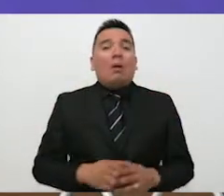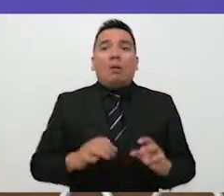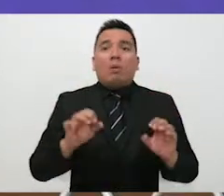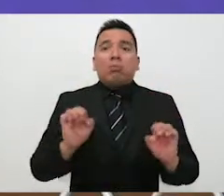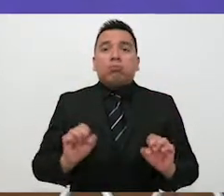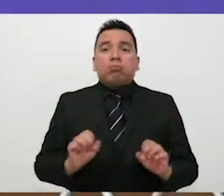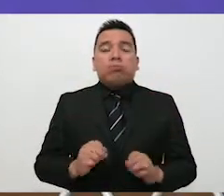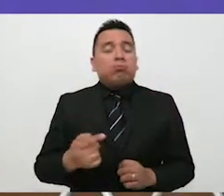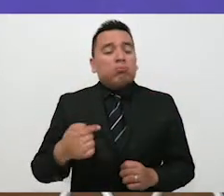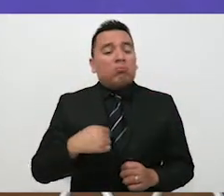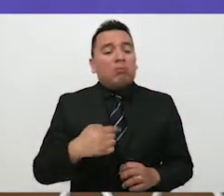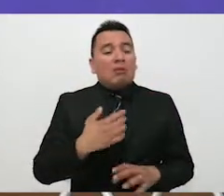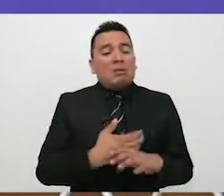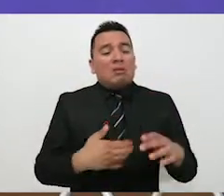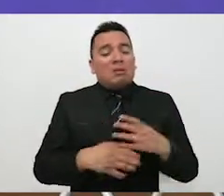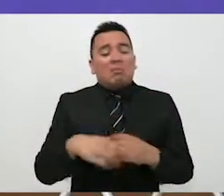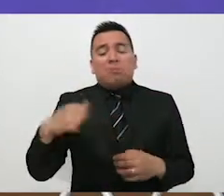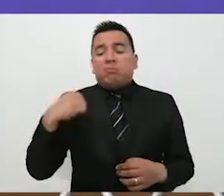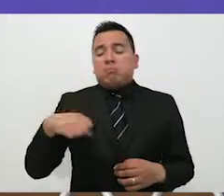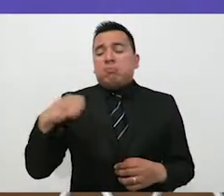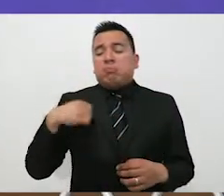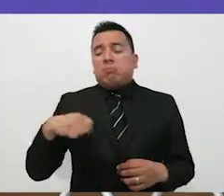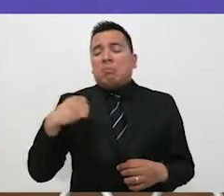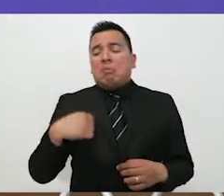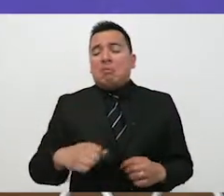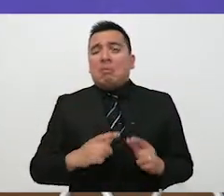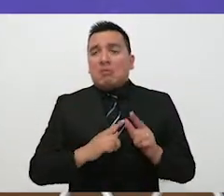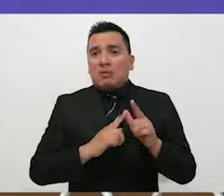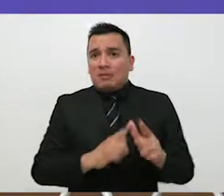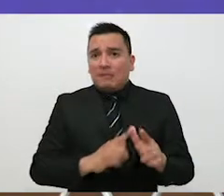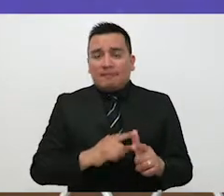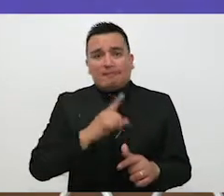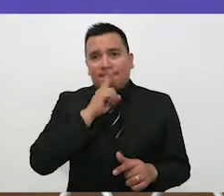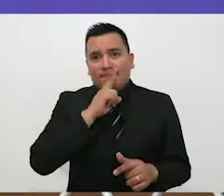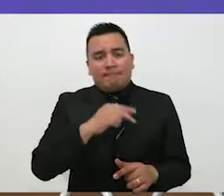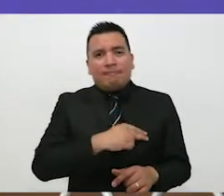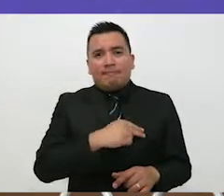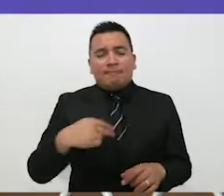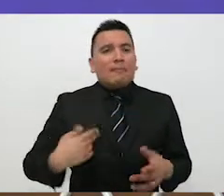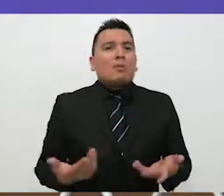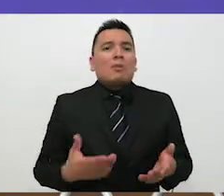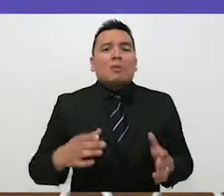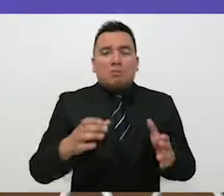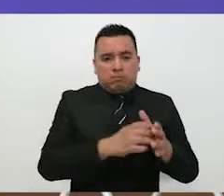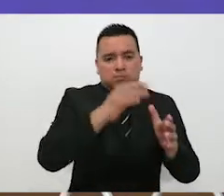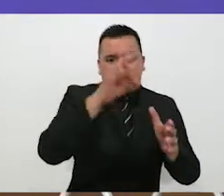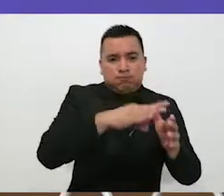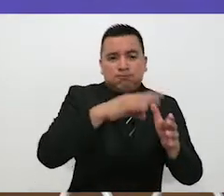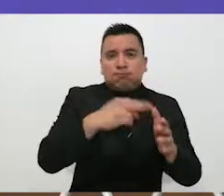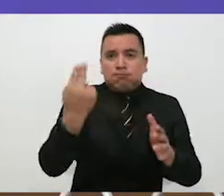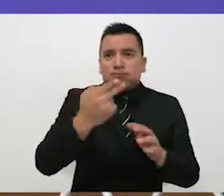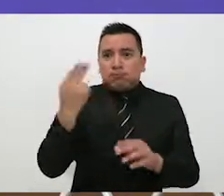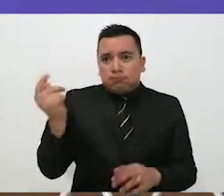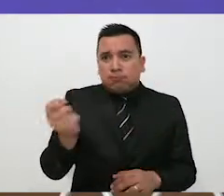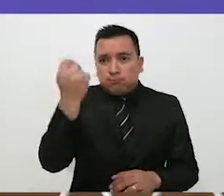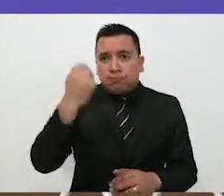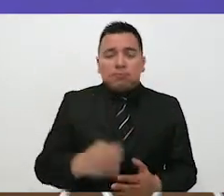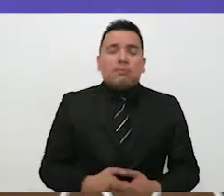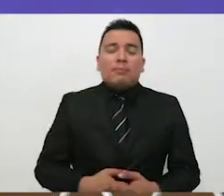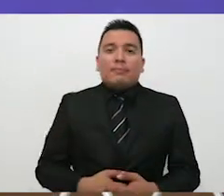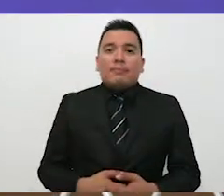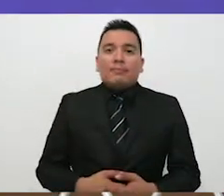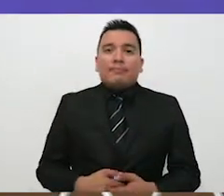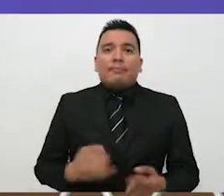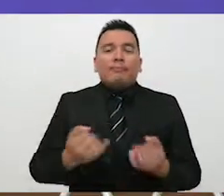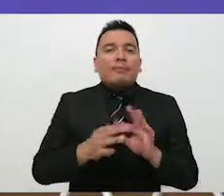desarrollo, en la aplicación de la tecnología, también en los procesos electorales y en las jornadas electorales. Hablaron de voto